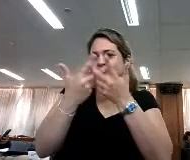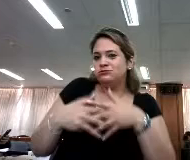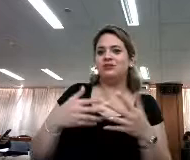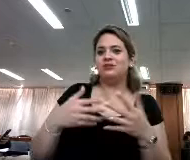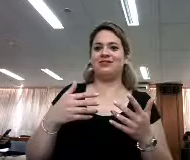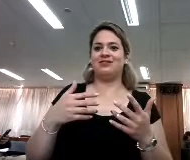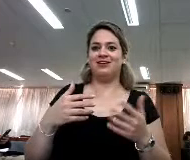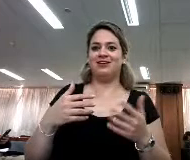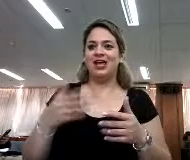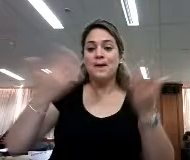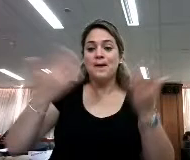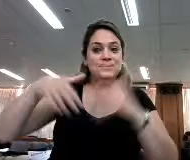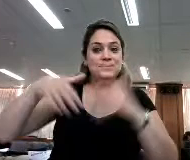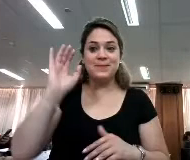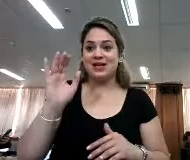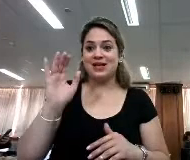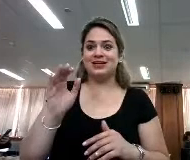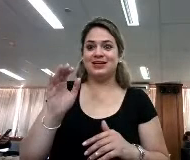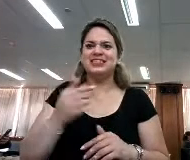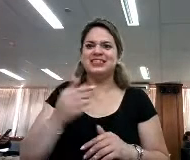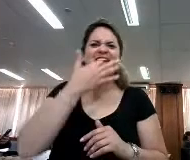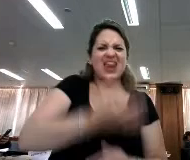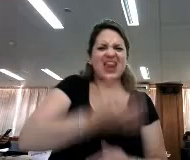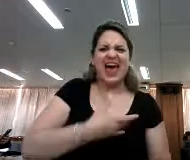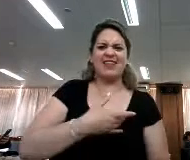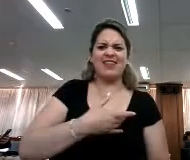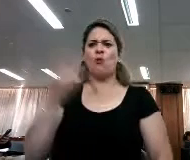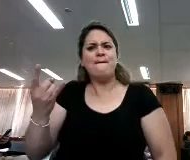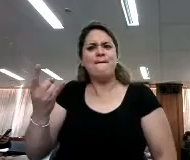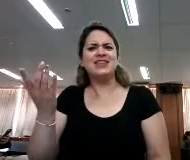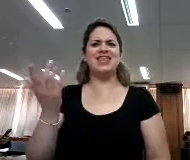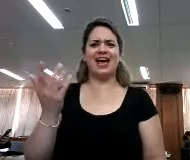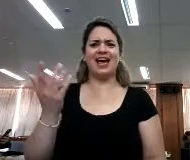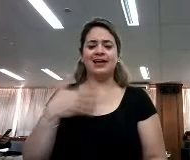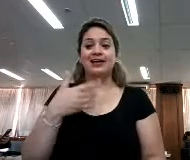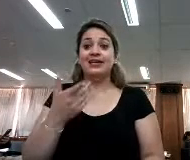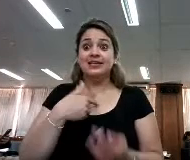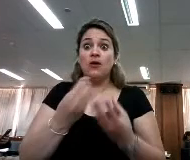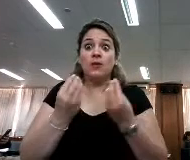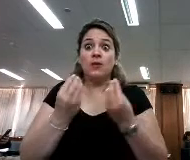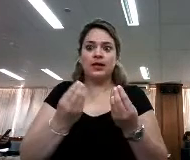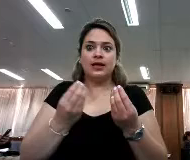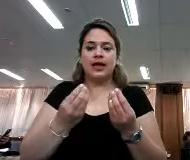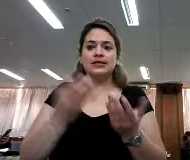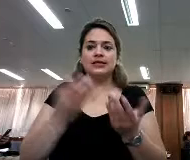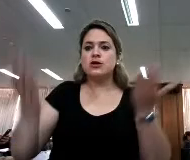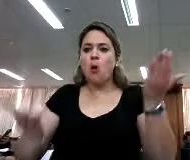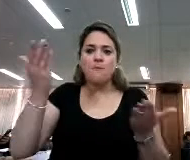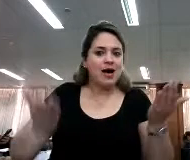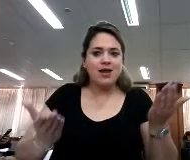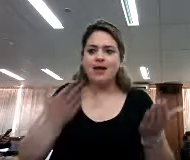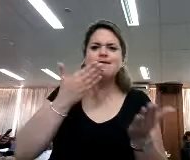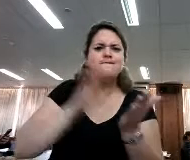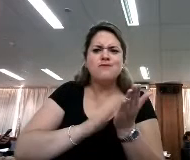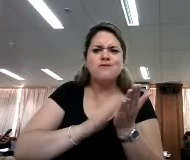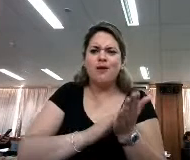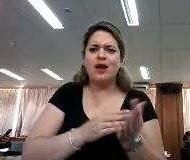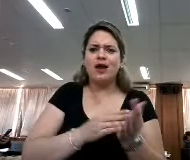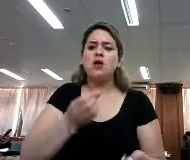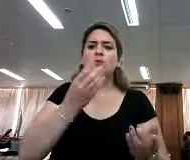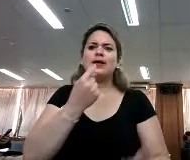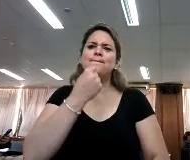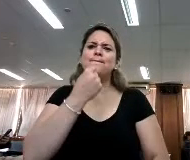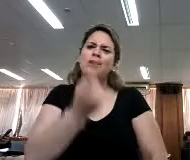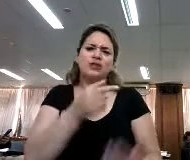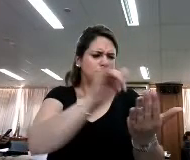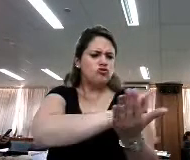la credibilidad y la fiabilidad que puede tener una fuente que tienen que comprobar porque se preguntan cuando cogen